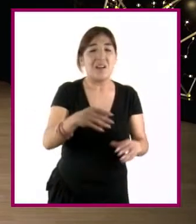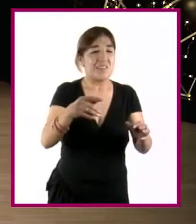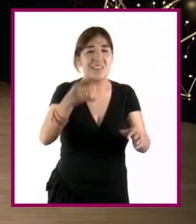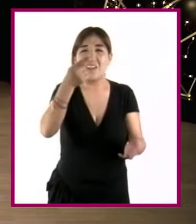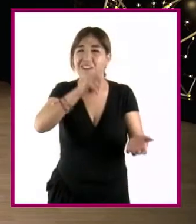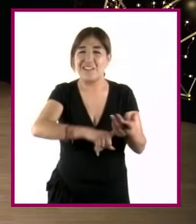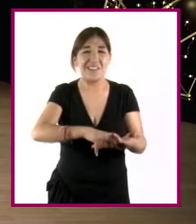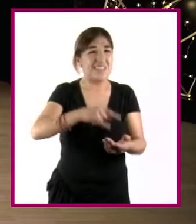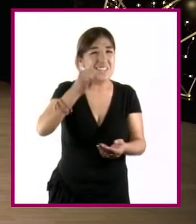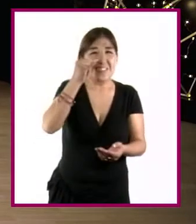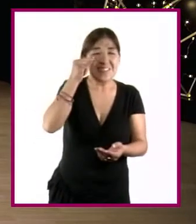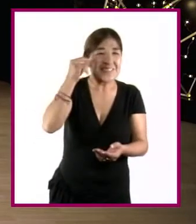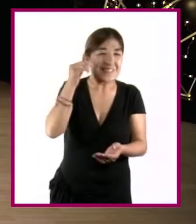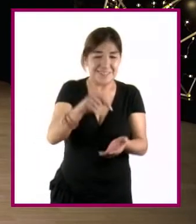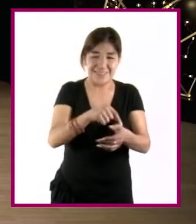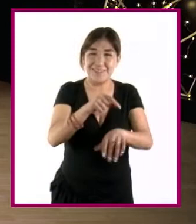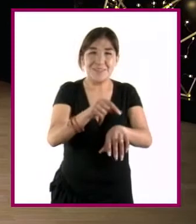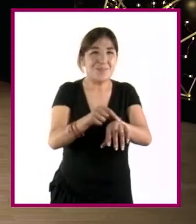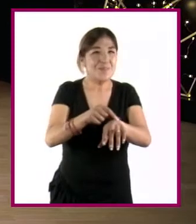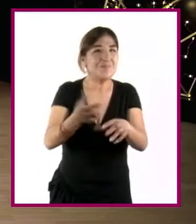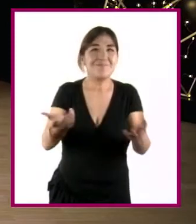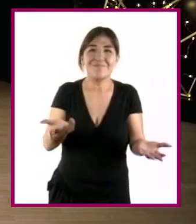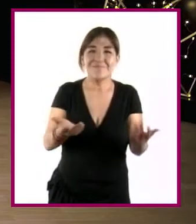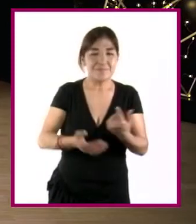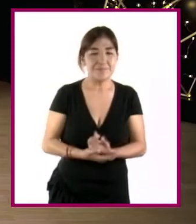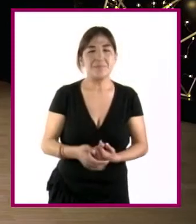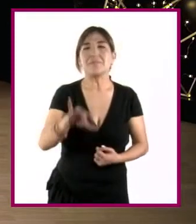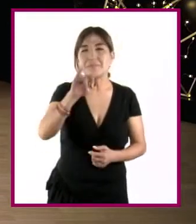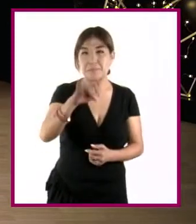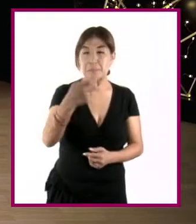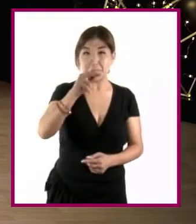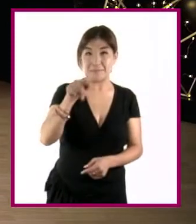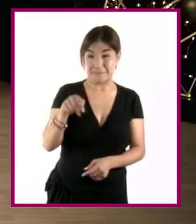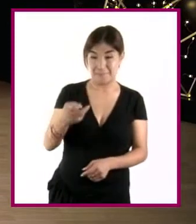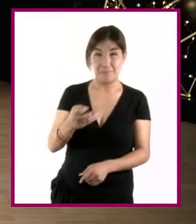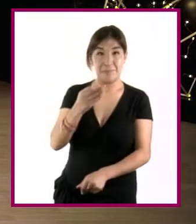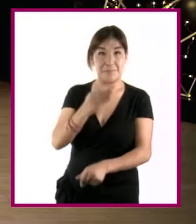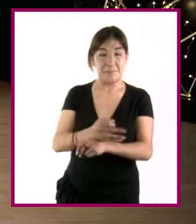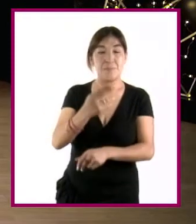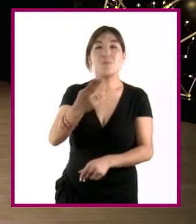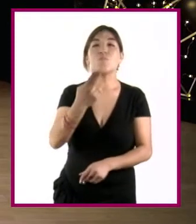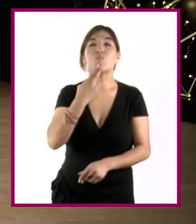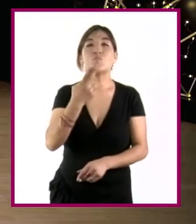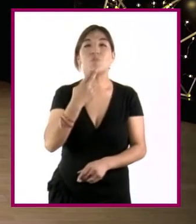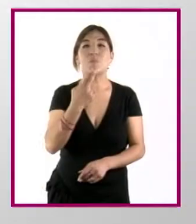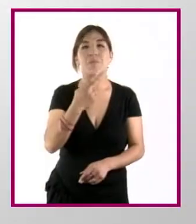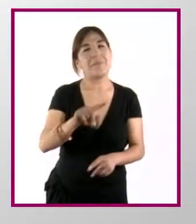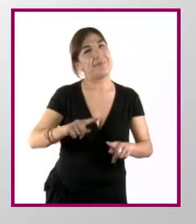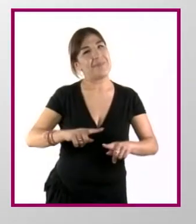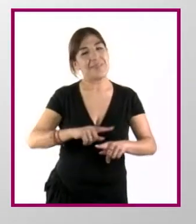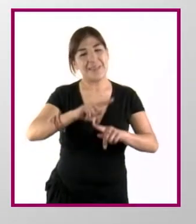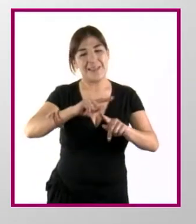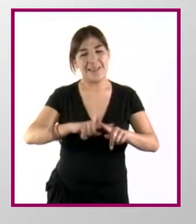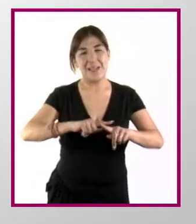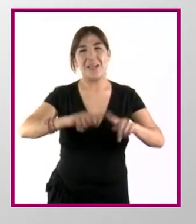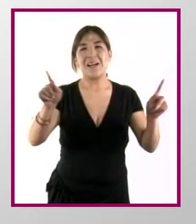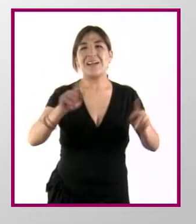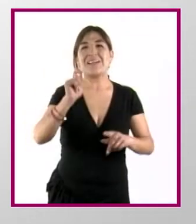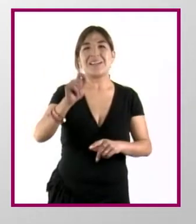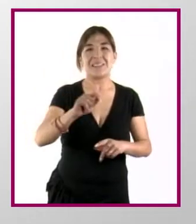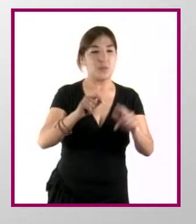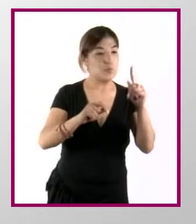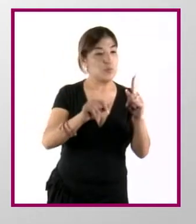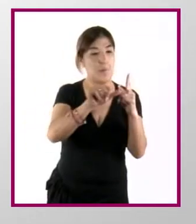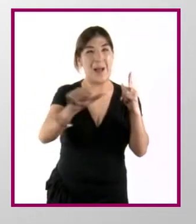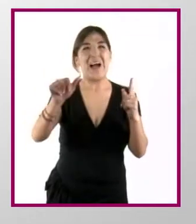pequeñito en la realidad. Claro, pero en este caso el uso de la escala es otro. Las medidas del plano del